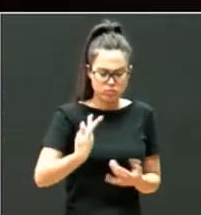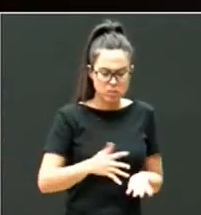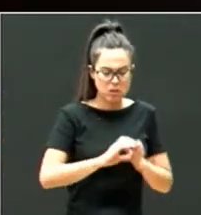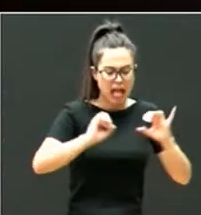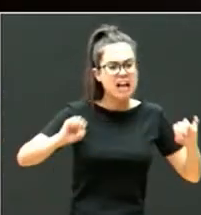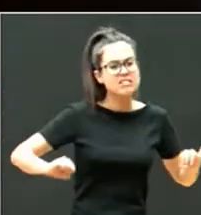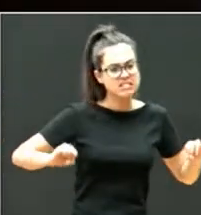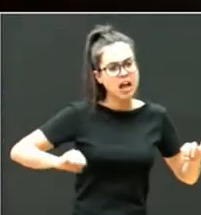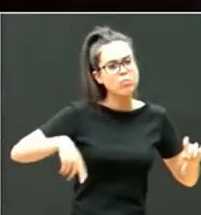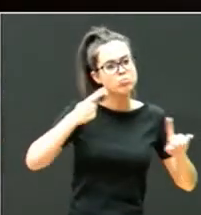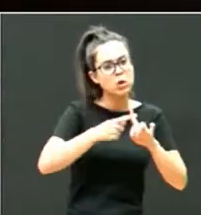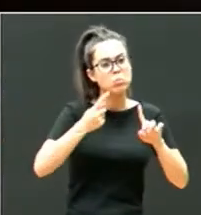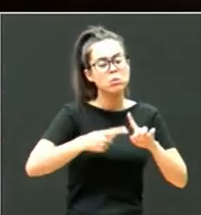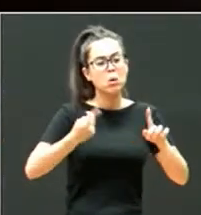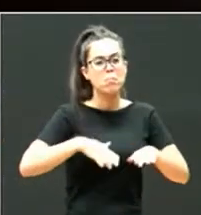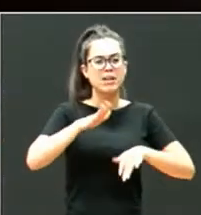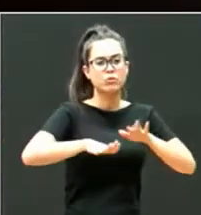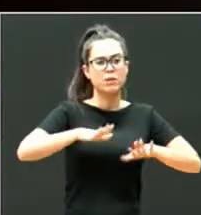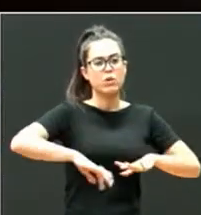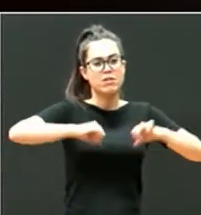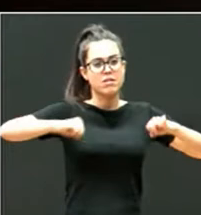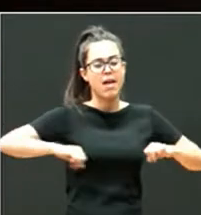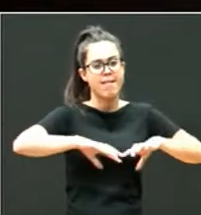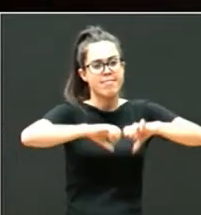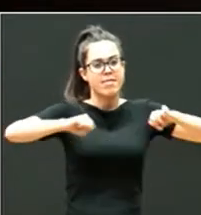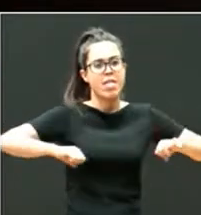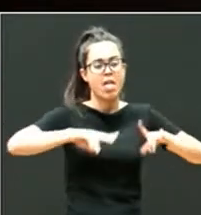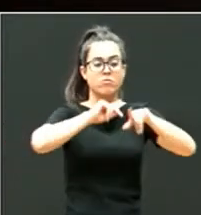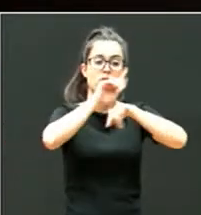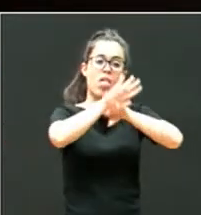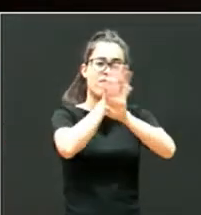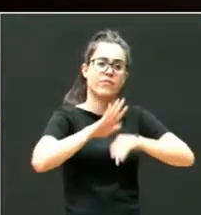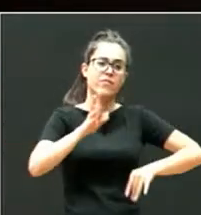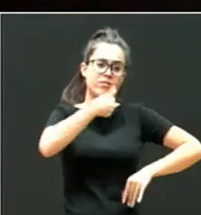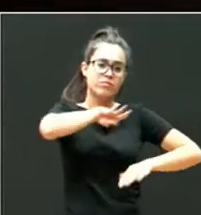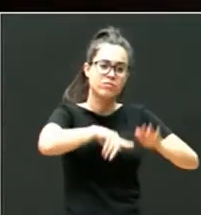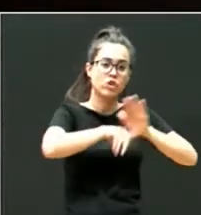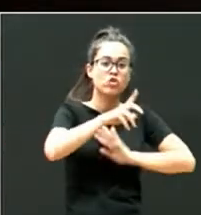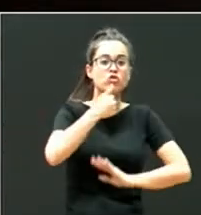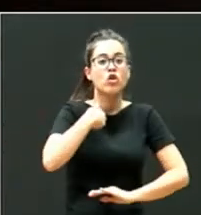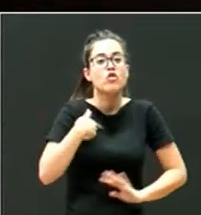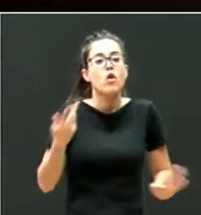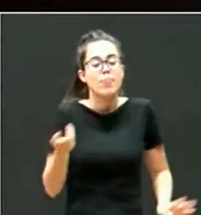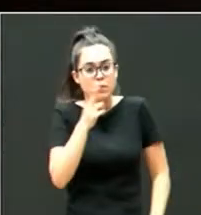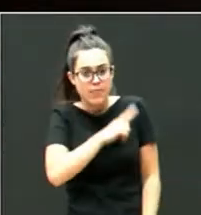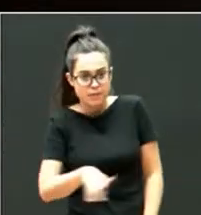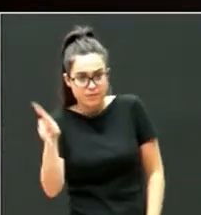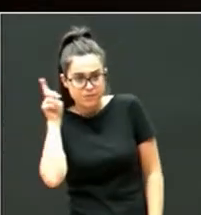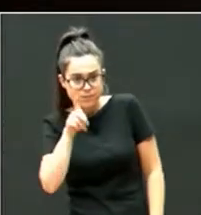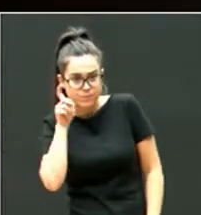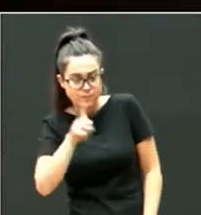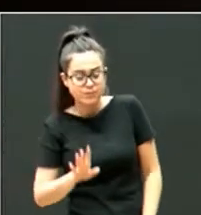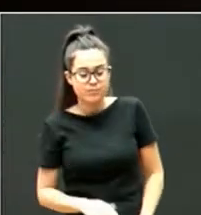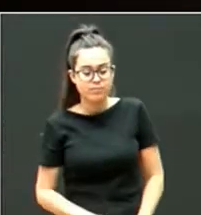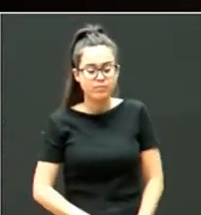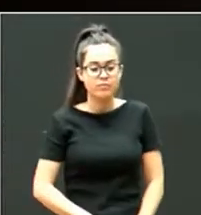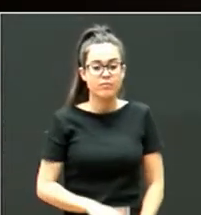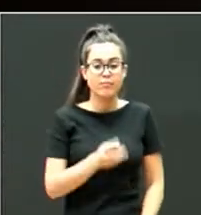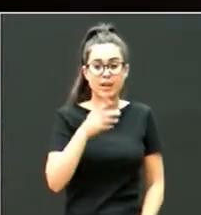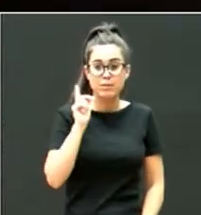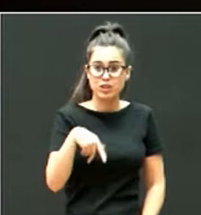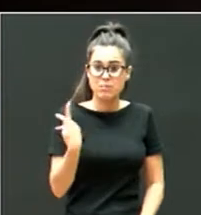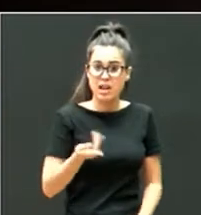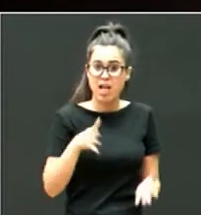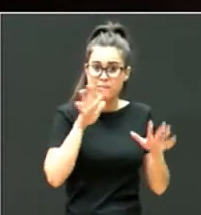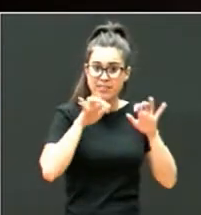siguientes pasos. Y eso yo creo que se puede trasladar a los aprendizajes. Yo los tengo en educación infantil, pero seguramente los aprendizajes que hacemos hacia